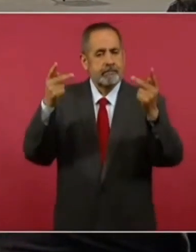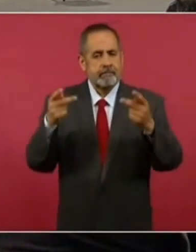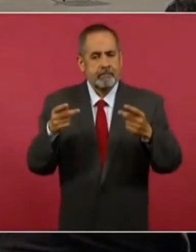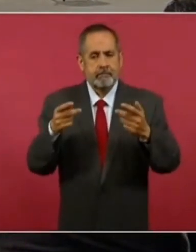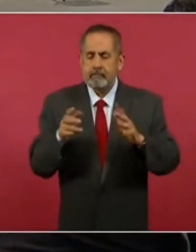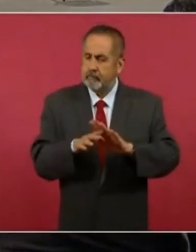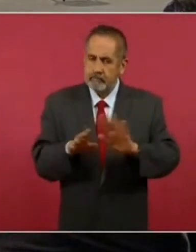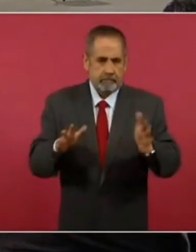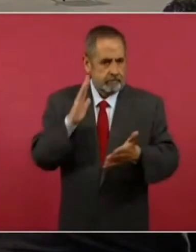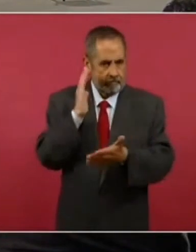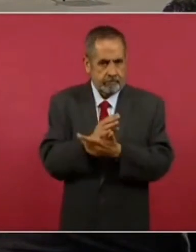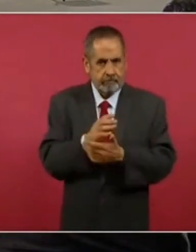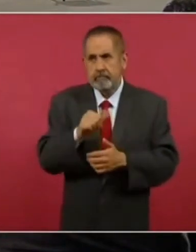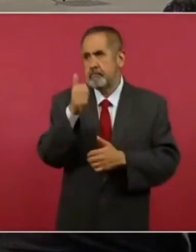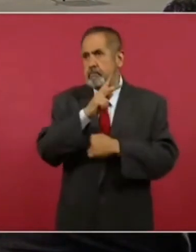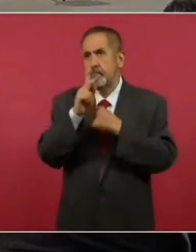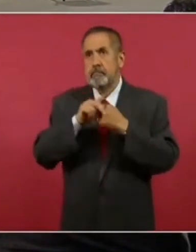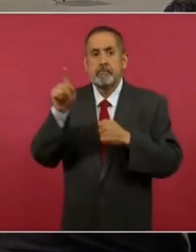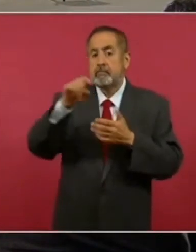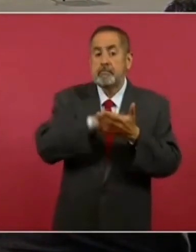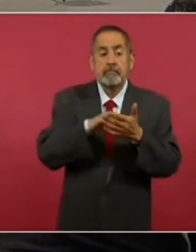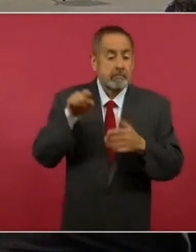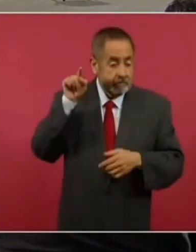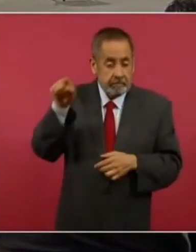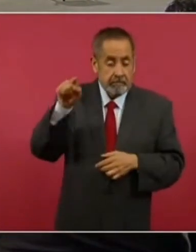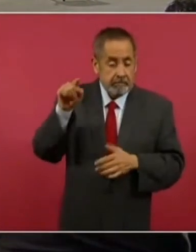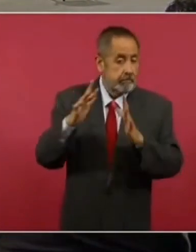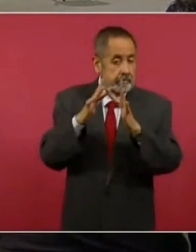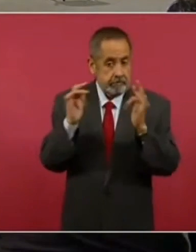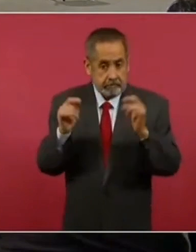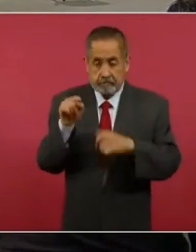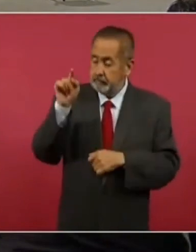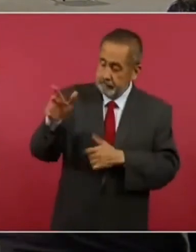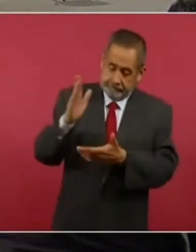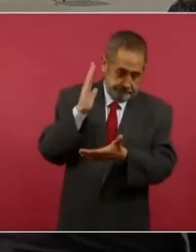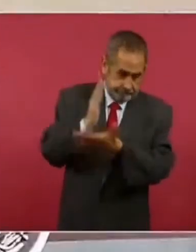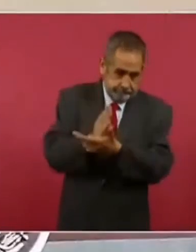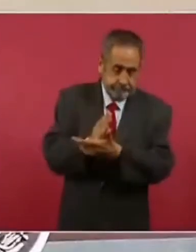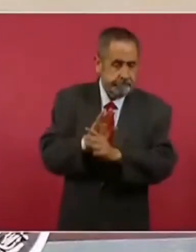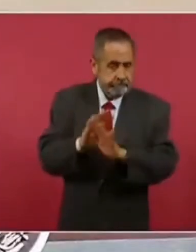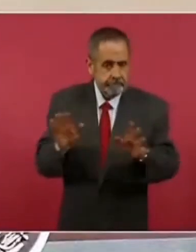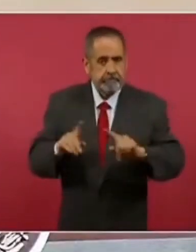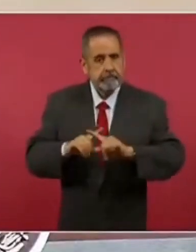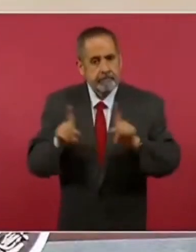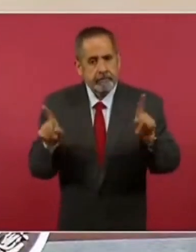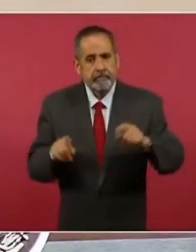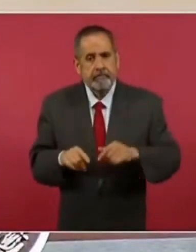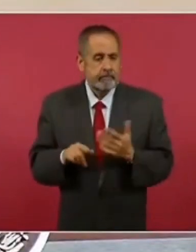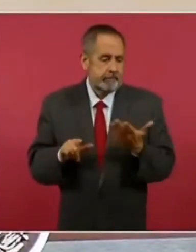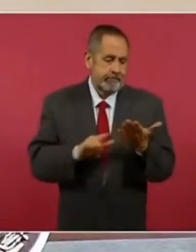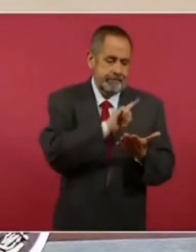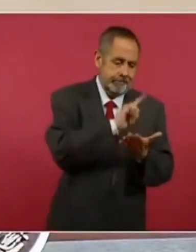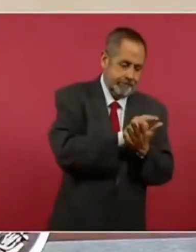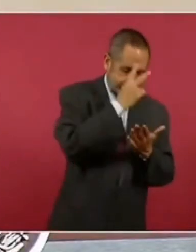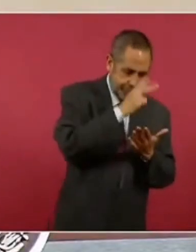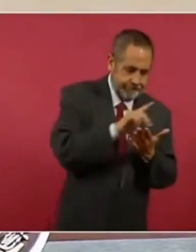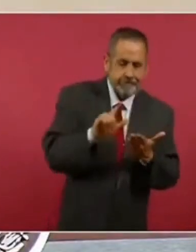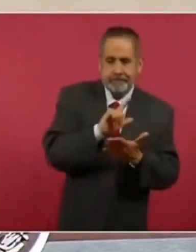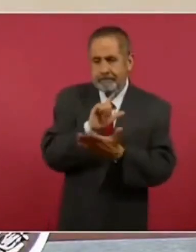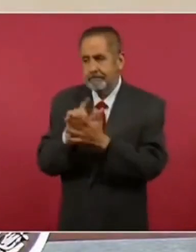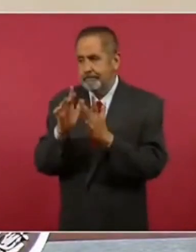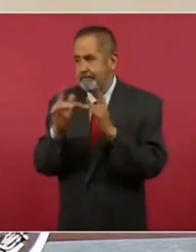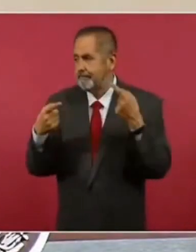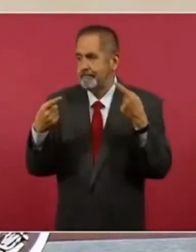en algunos países señaladamente en Francia. Otra vez, la diferencia entre el marco jurídico de México